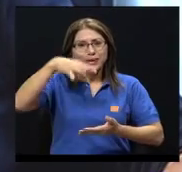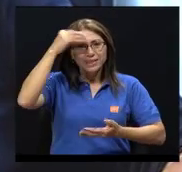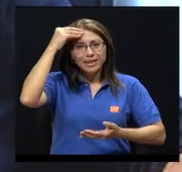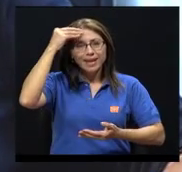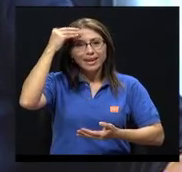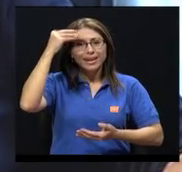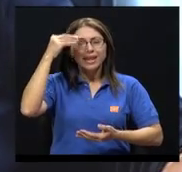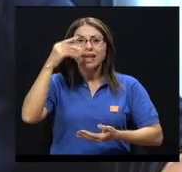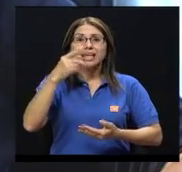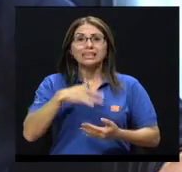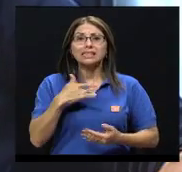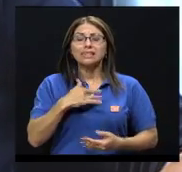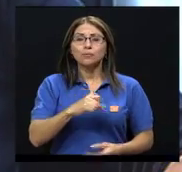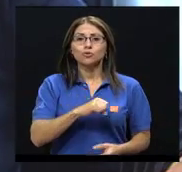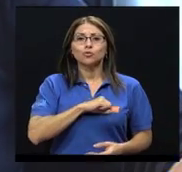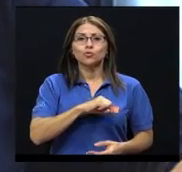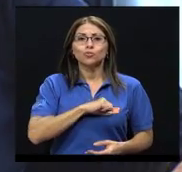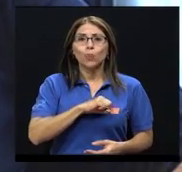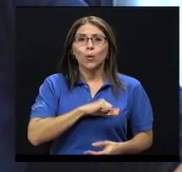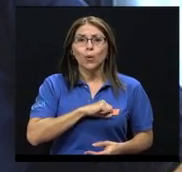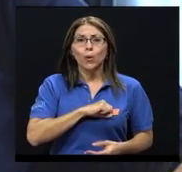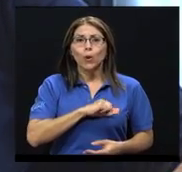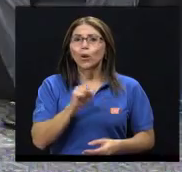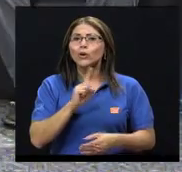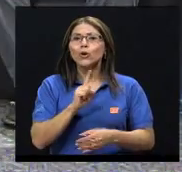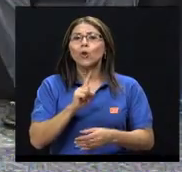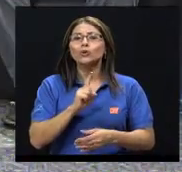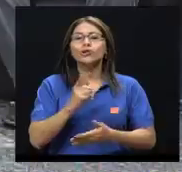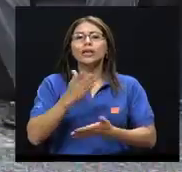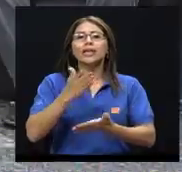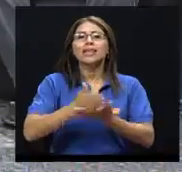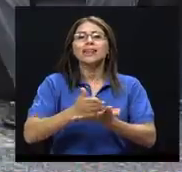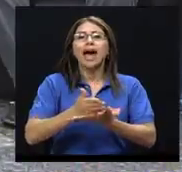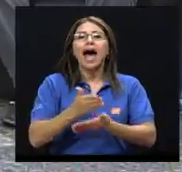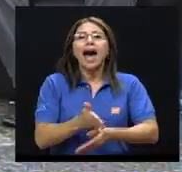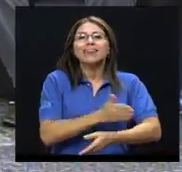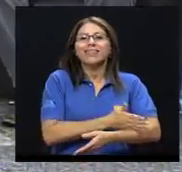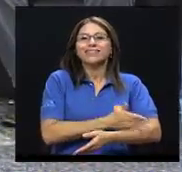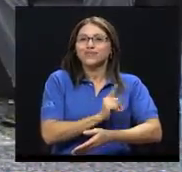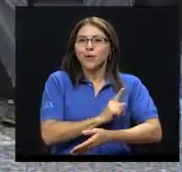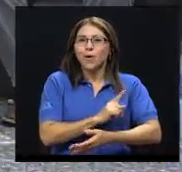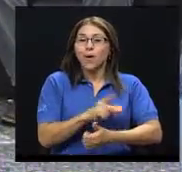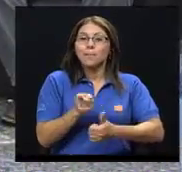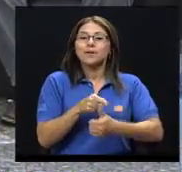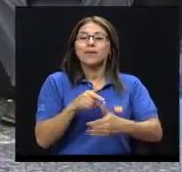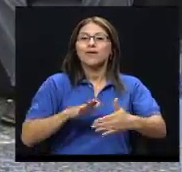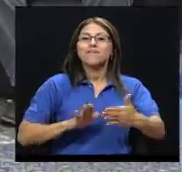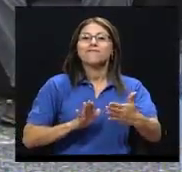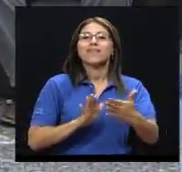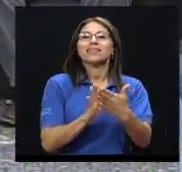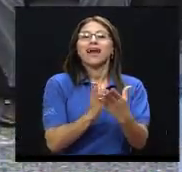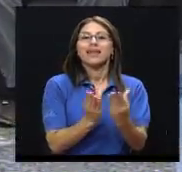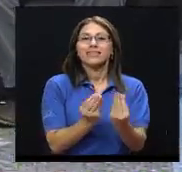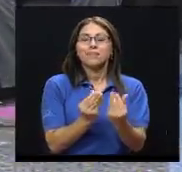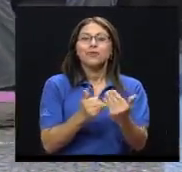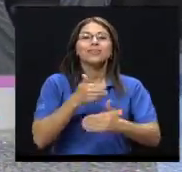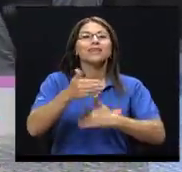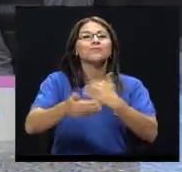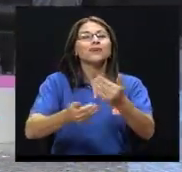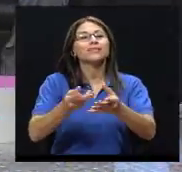que el susto no se quita antes, el susto se quita después de que hemos enfrentado lo temido.